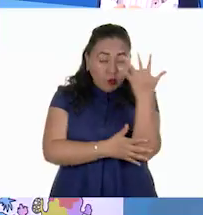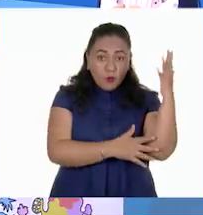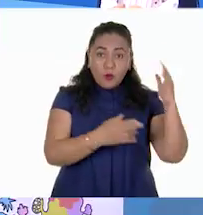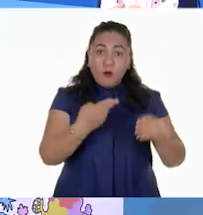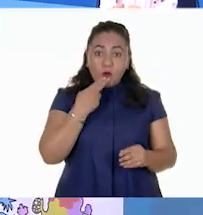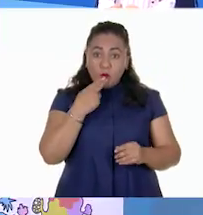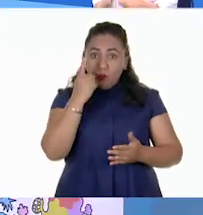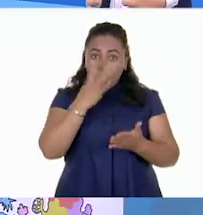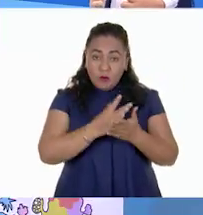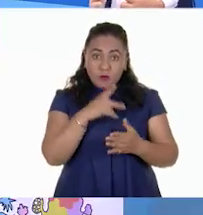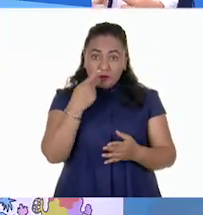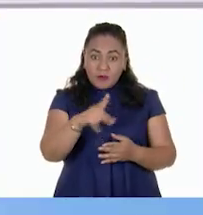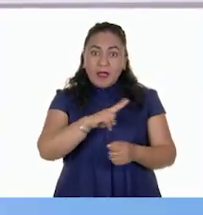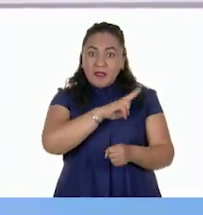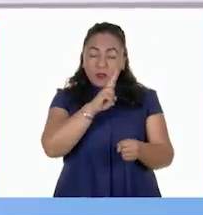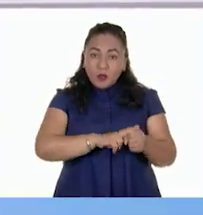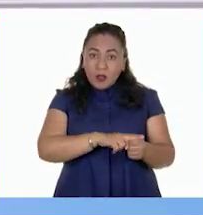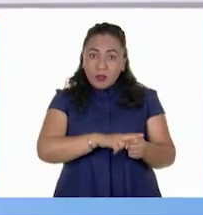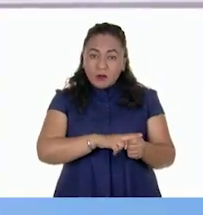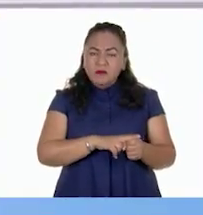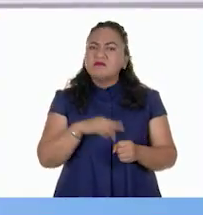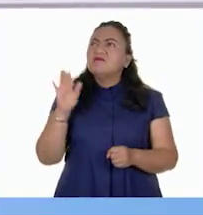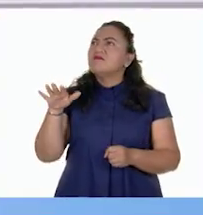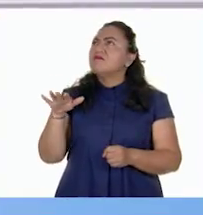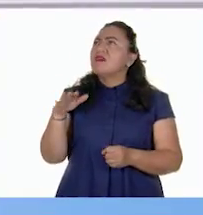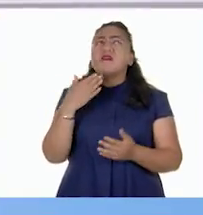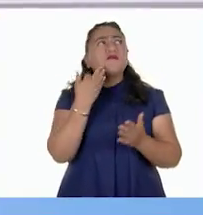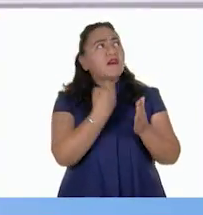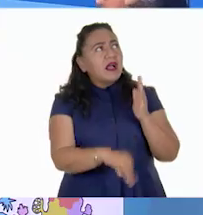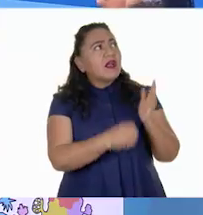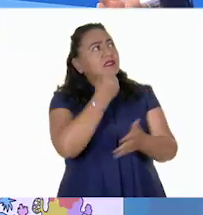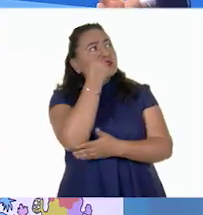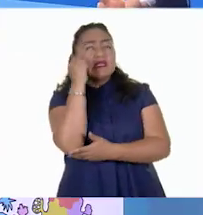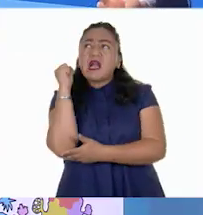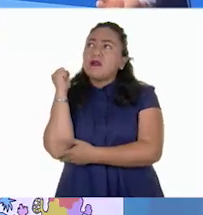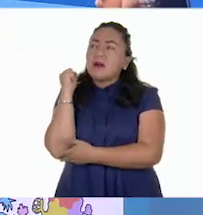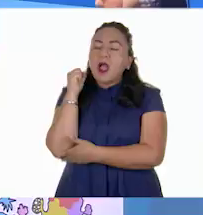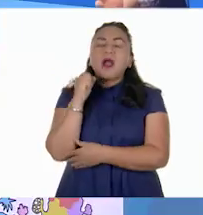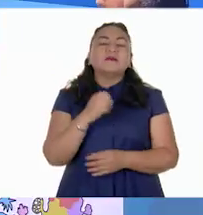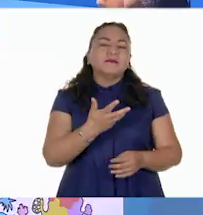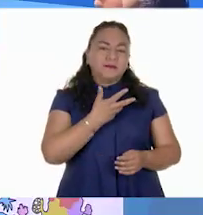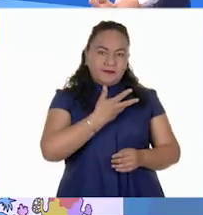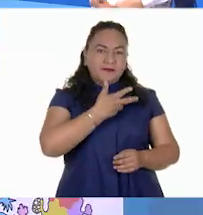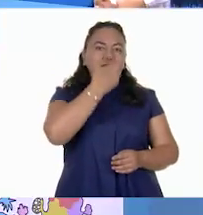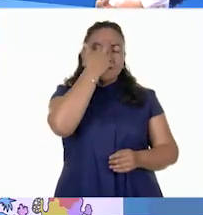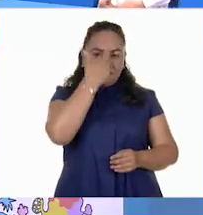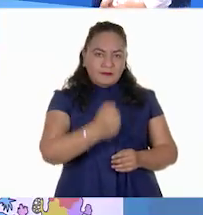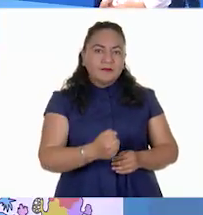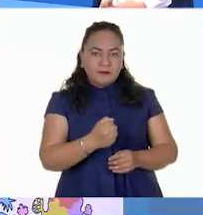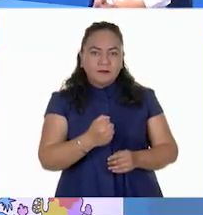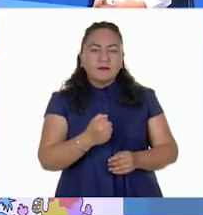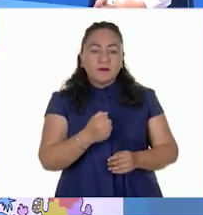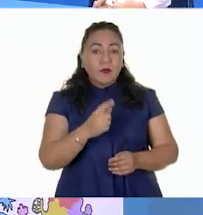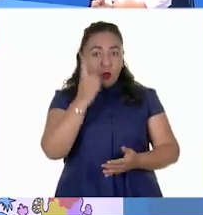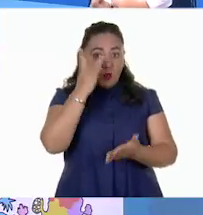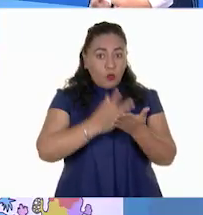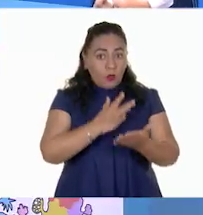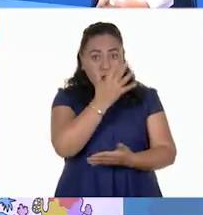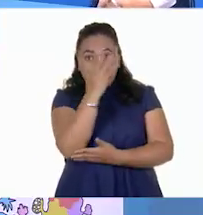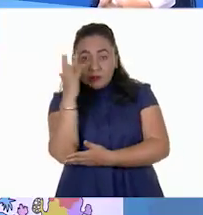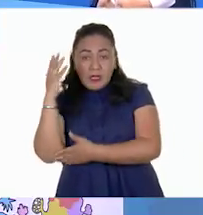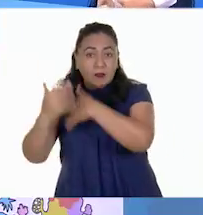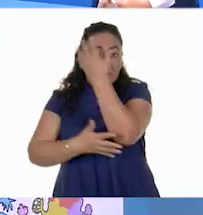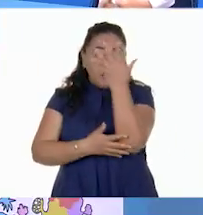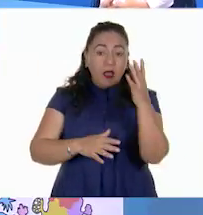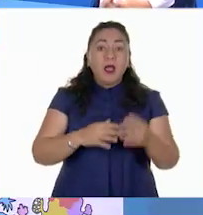recursos forestales. Faltaron las selvas. Tienes razón. Pero no solo de los bosques y las